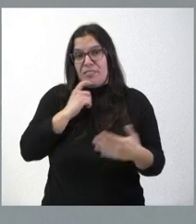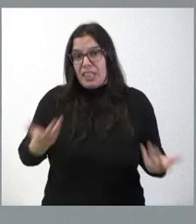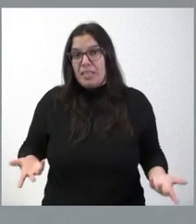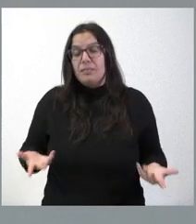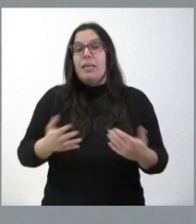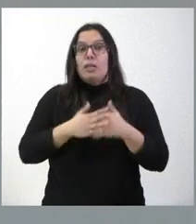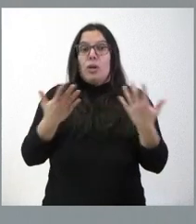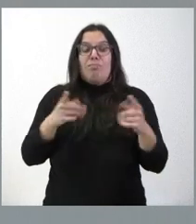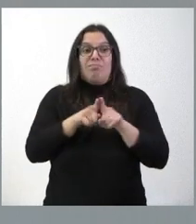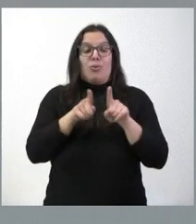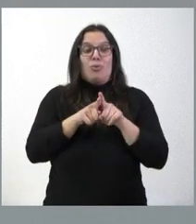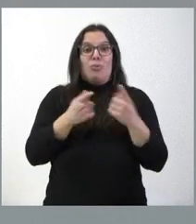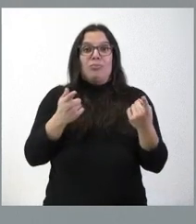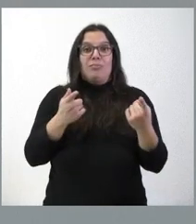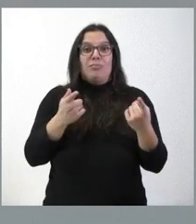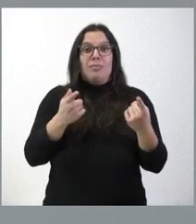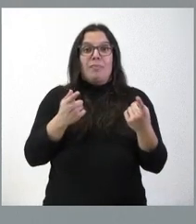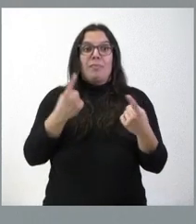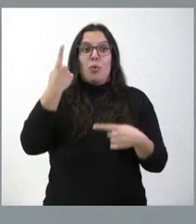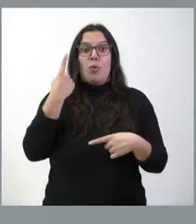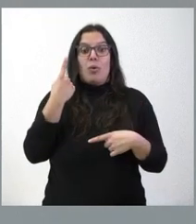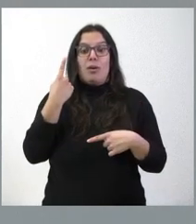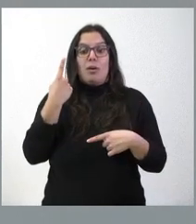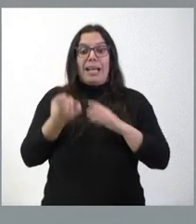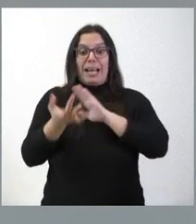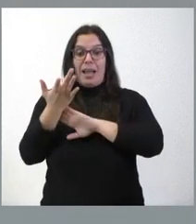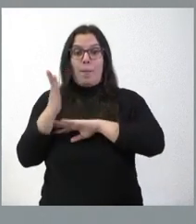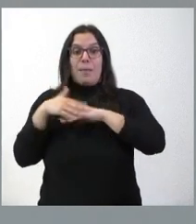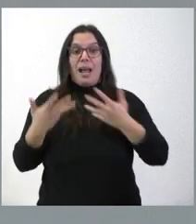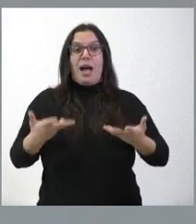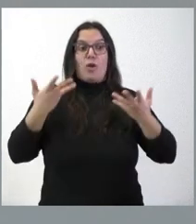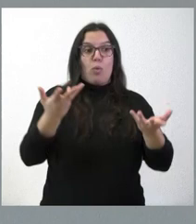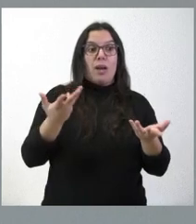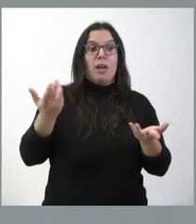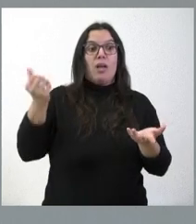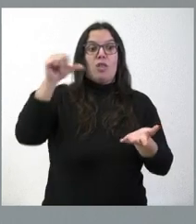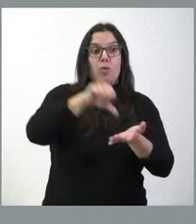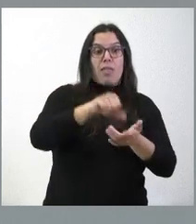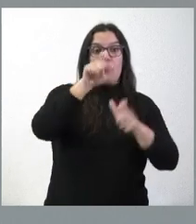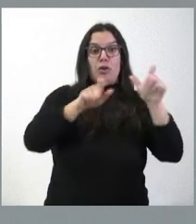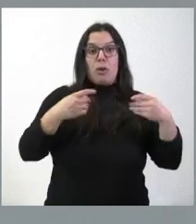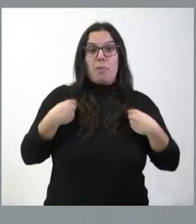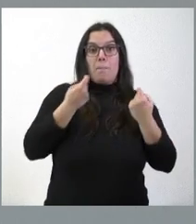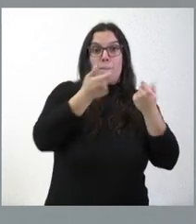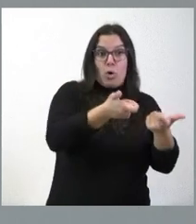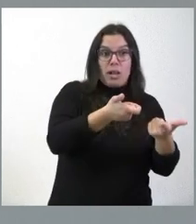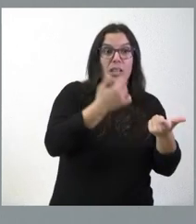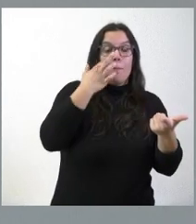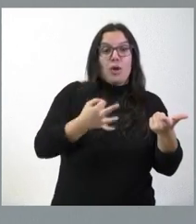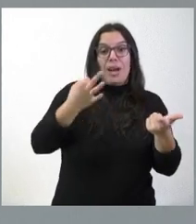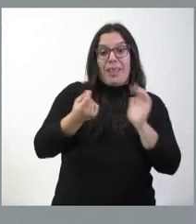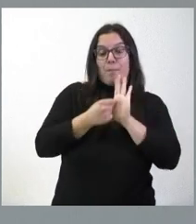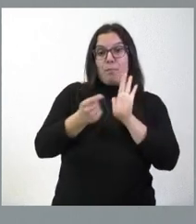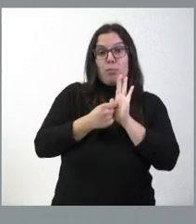se da la paradoja de que algo que tenía que servir para ayudar a las ciudades con problemas demográficos acaba puntuando